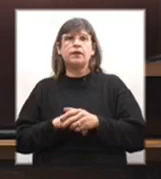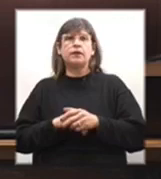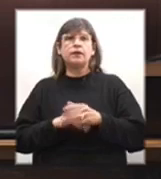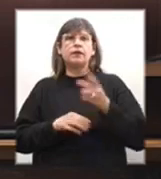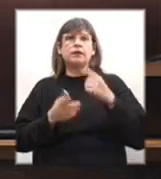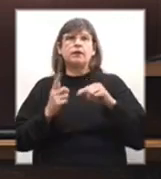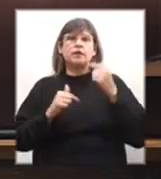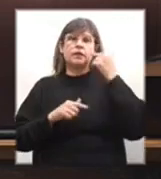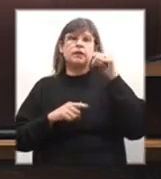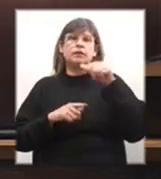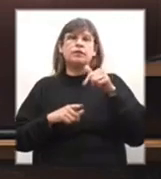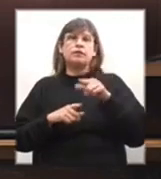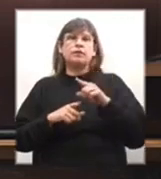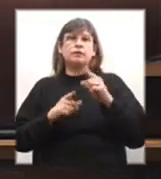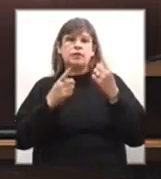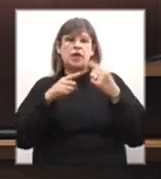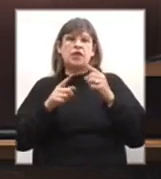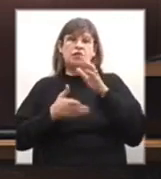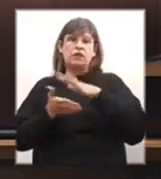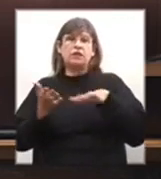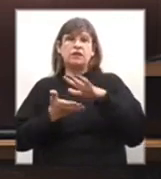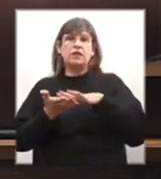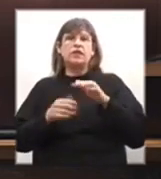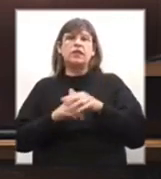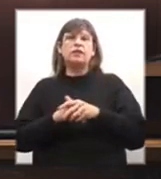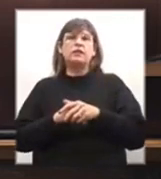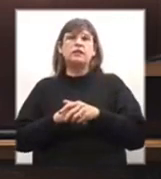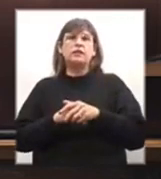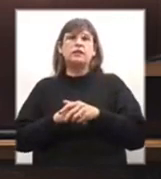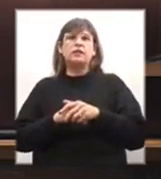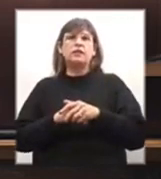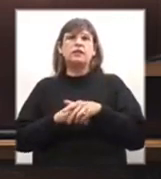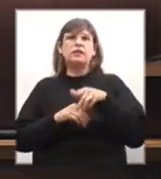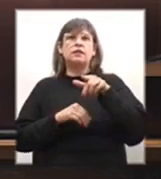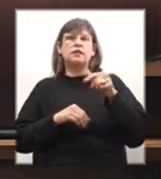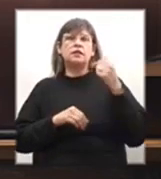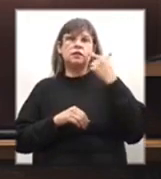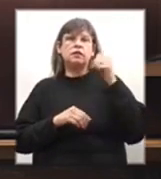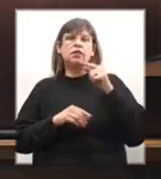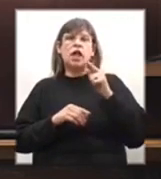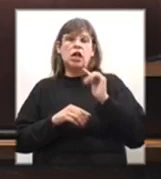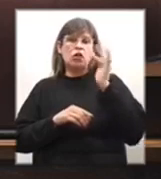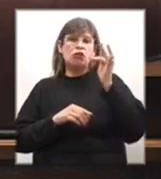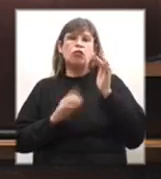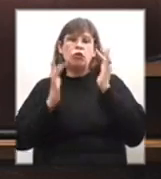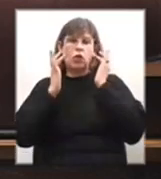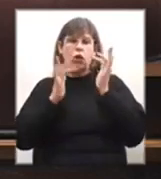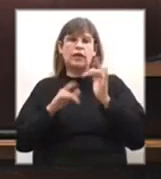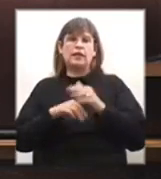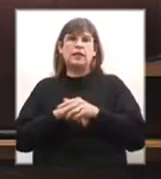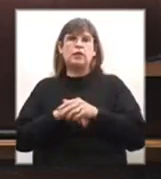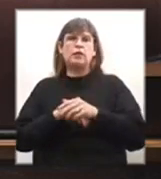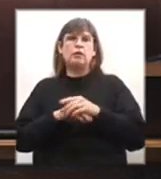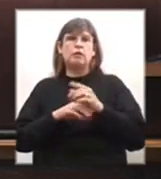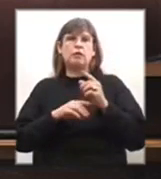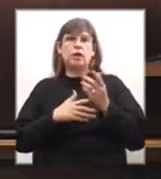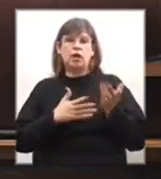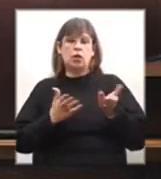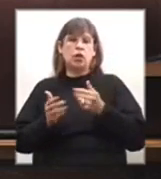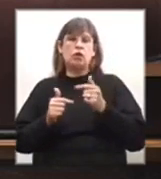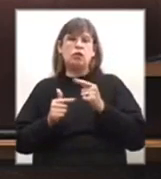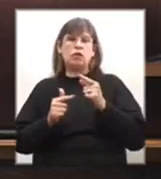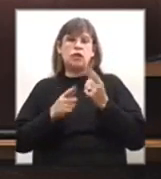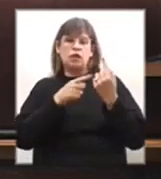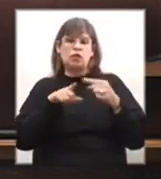podríamos discriminarlo en diferentes áreas. Una de ellas tiene que ver con la infraestructura educativa. Hemos recibido diferentes